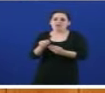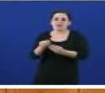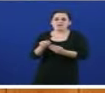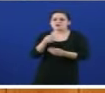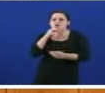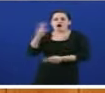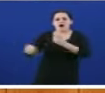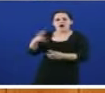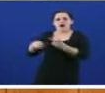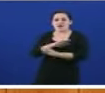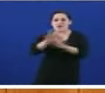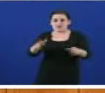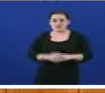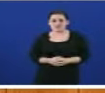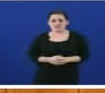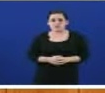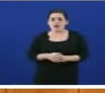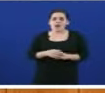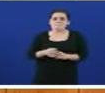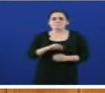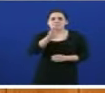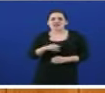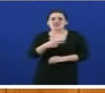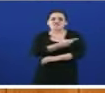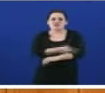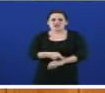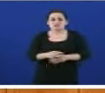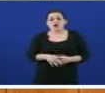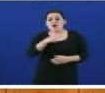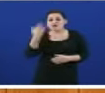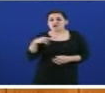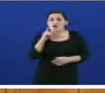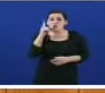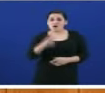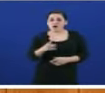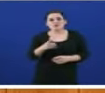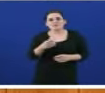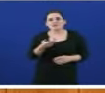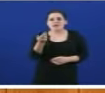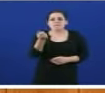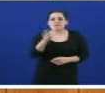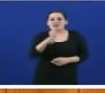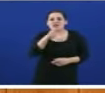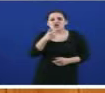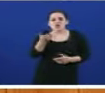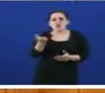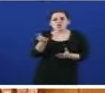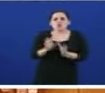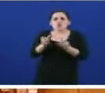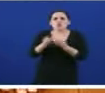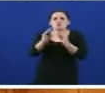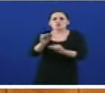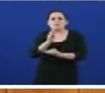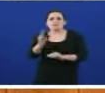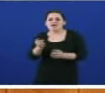De feito, mal pasado un ano, o seu partido e o seu goberno volven estar, como nos bellos tempos, divididos. Divididos,